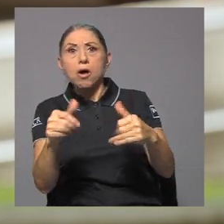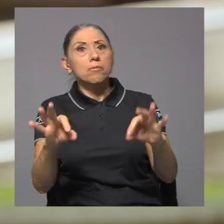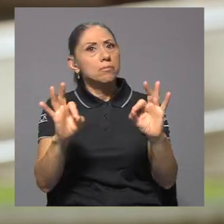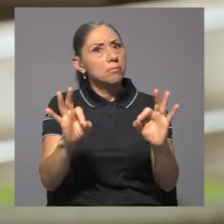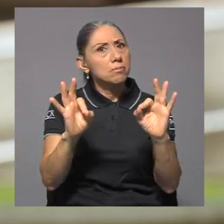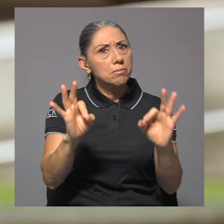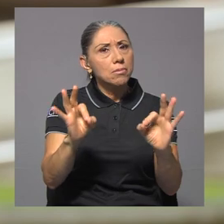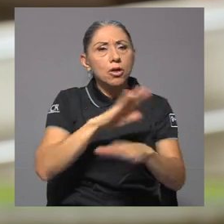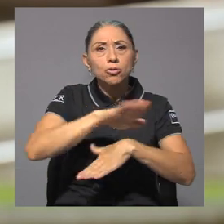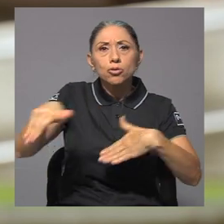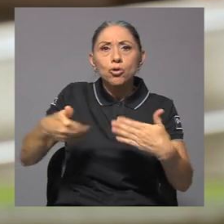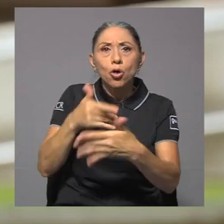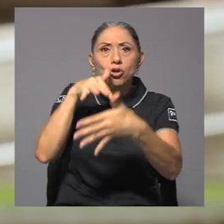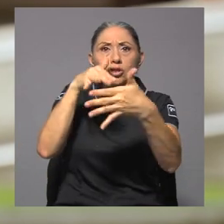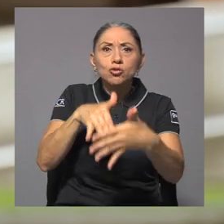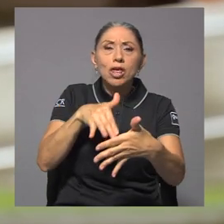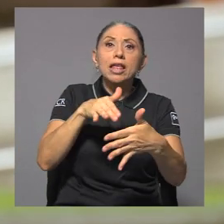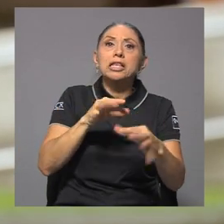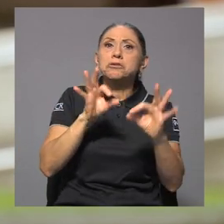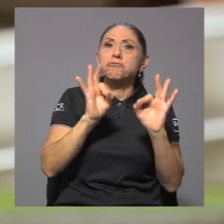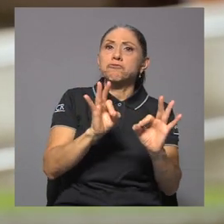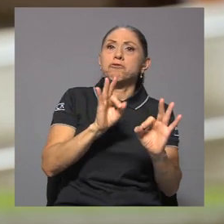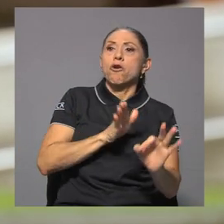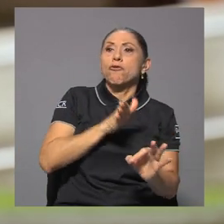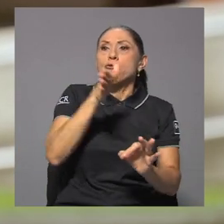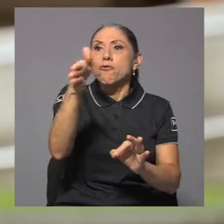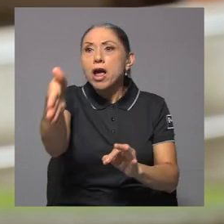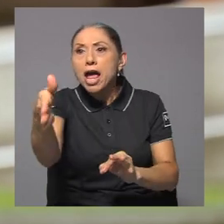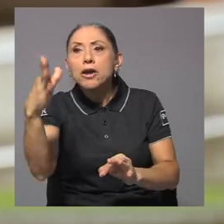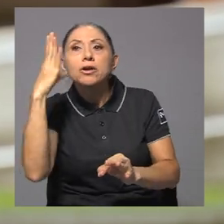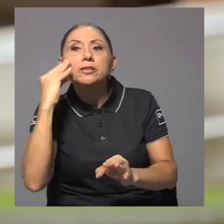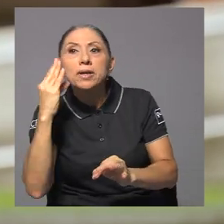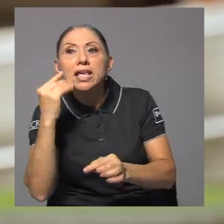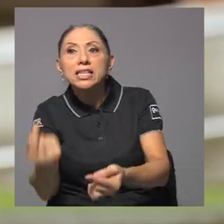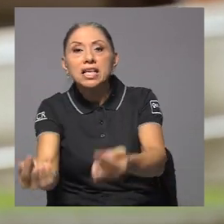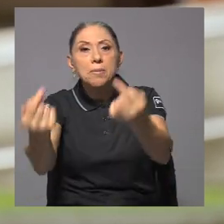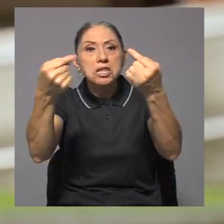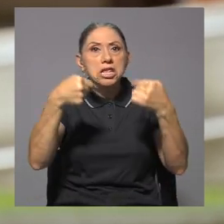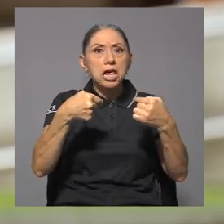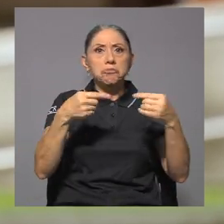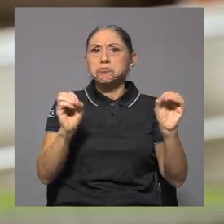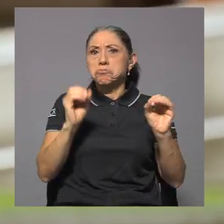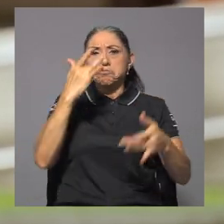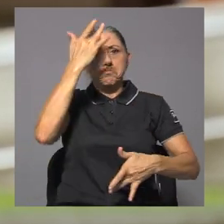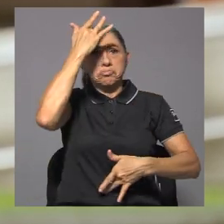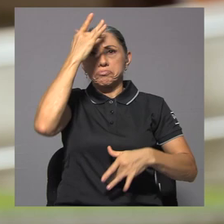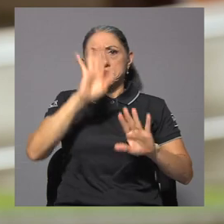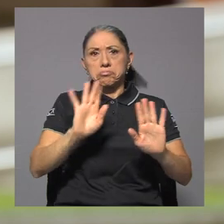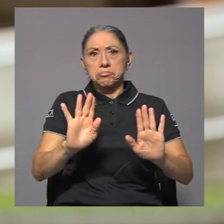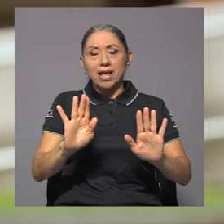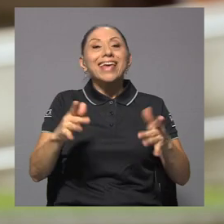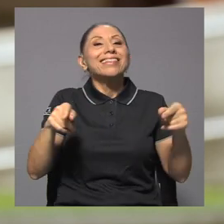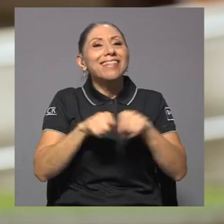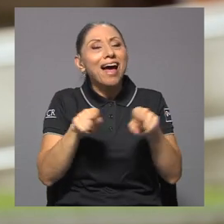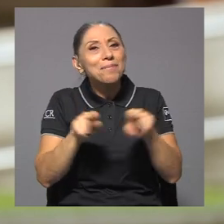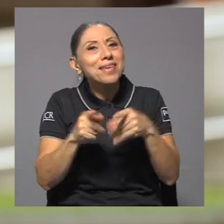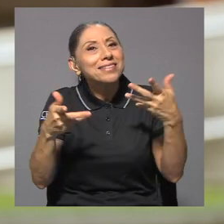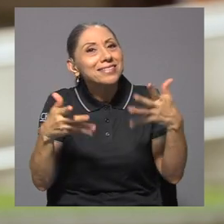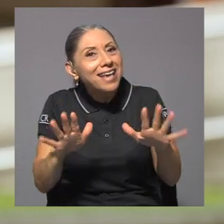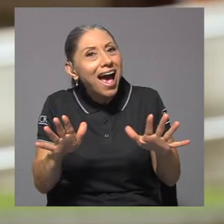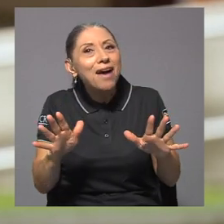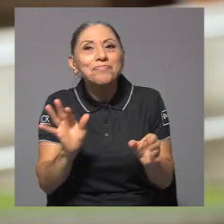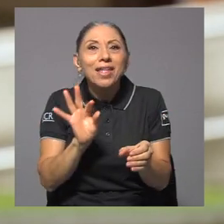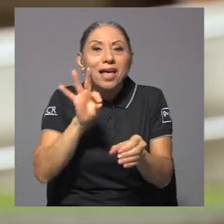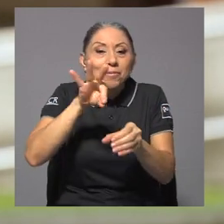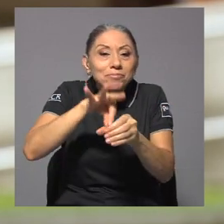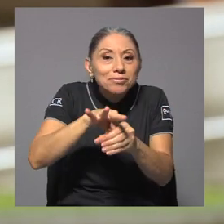todos los estudiantes fueron, tuvieron su experiencia y vinieron y nadie se enfermó, ¿verdad? Y también ya hemos retomado algunas